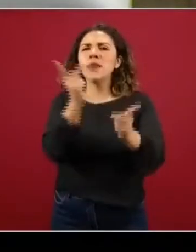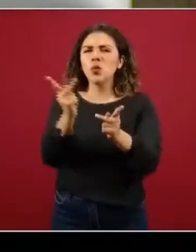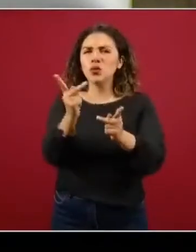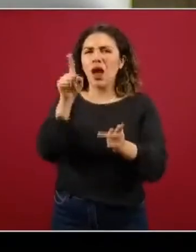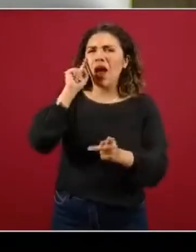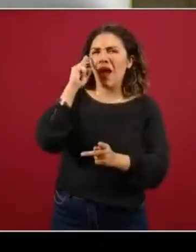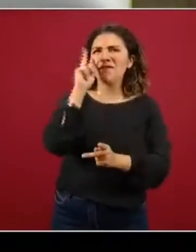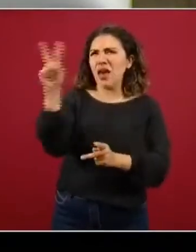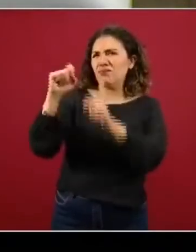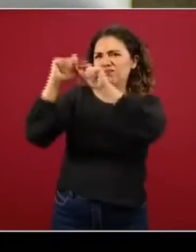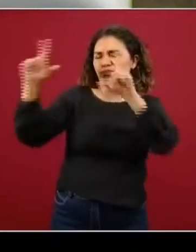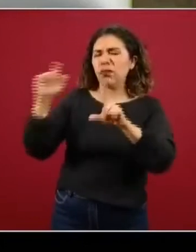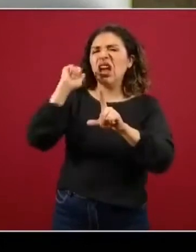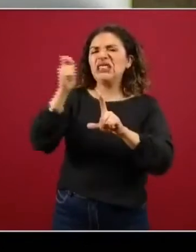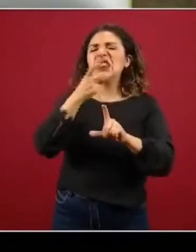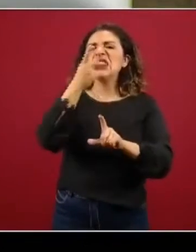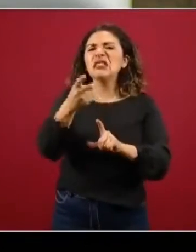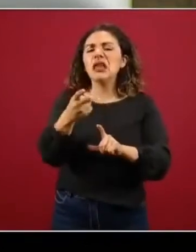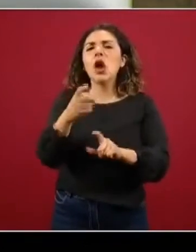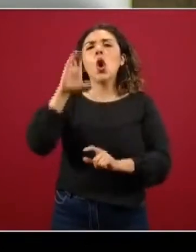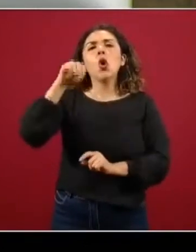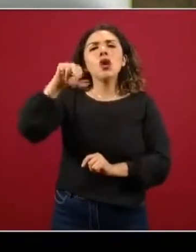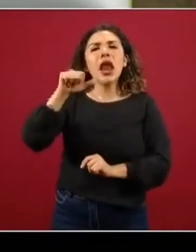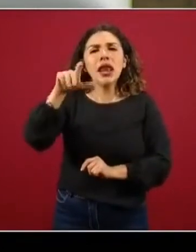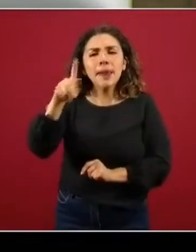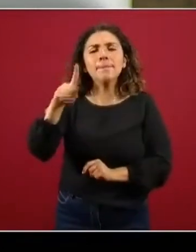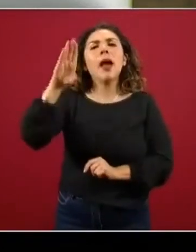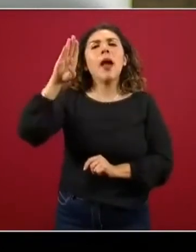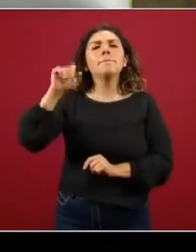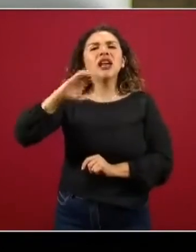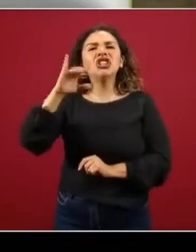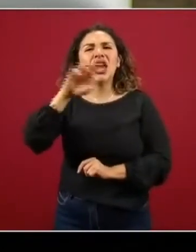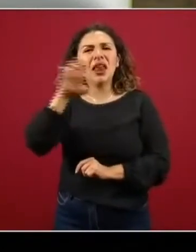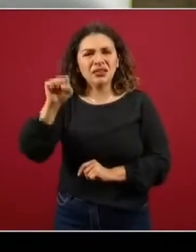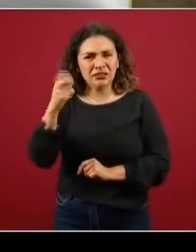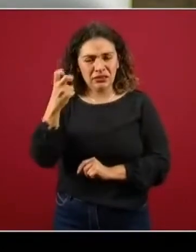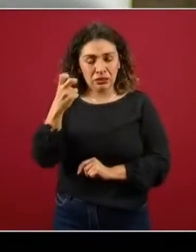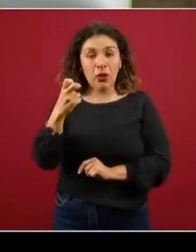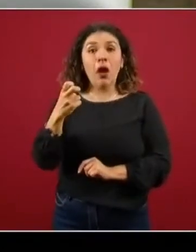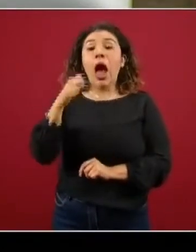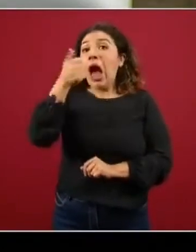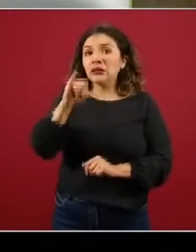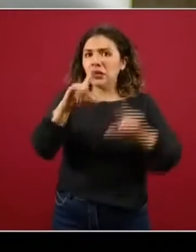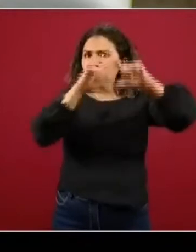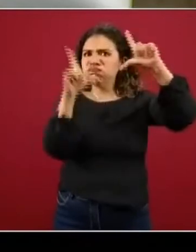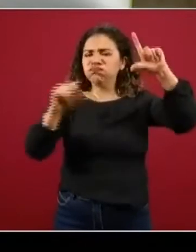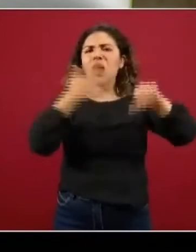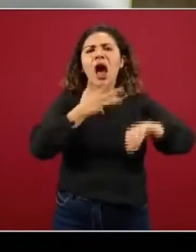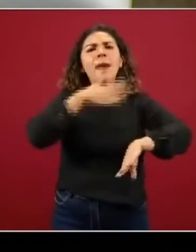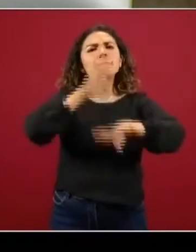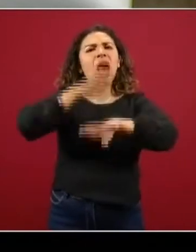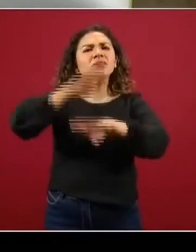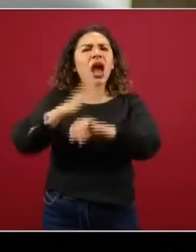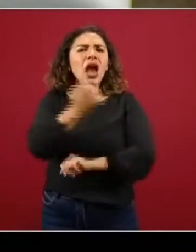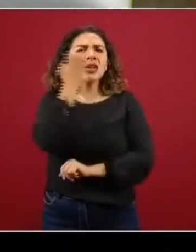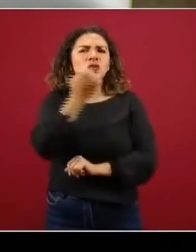pública se habla de los niveles que hay de Conalep bachilleres a nivel nacional el sistema educativo tiene otras instituciones a nivel